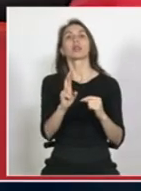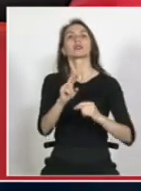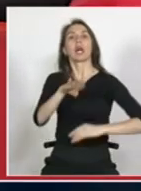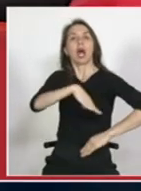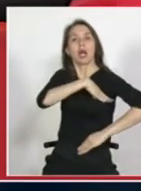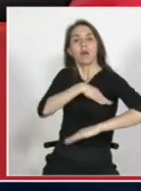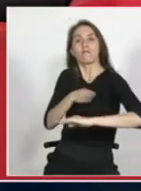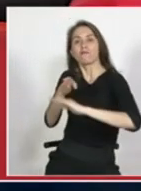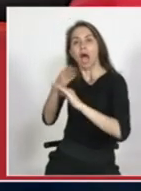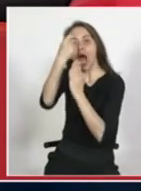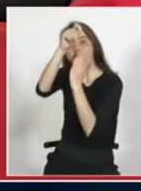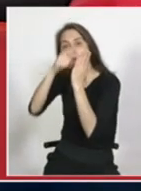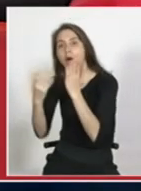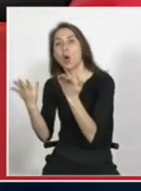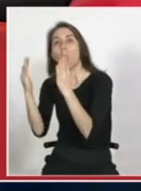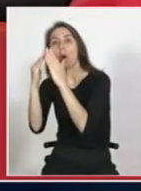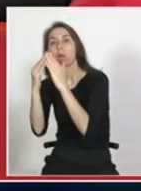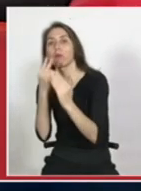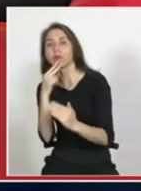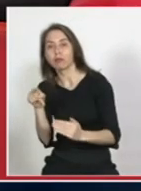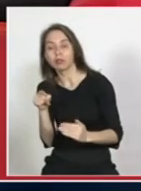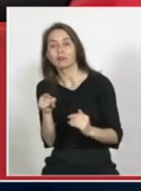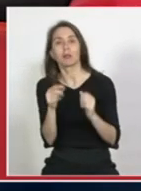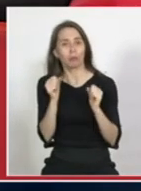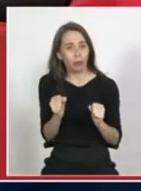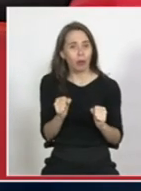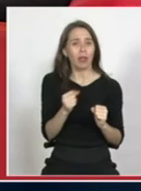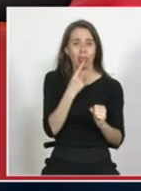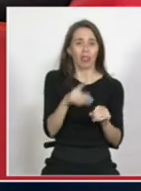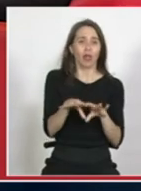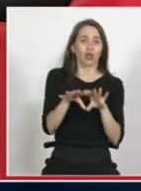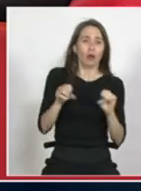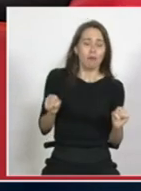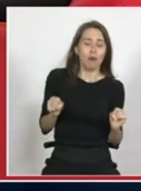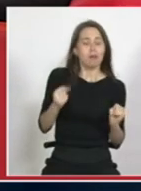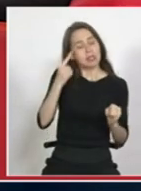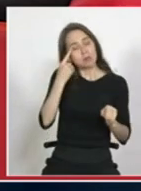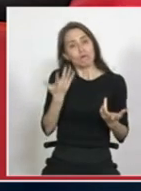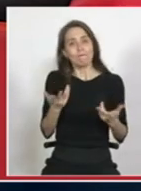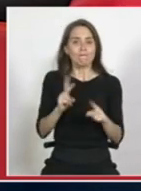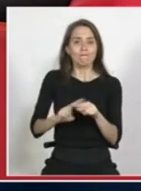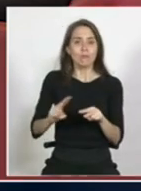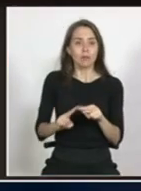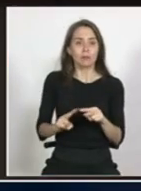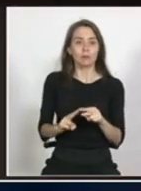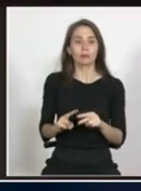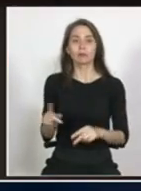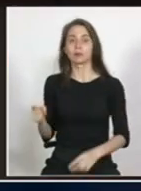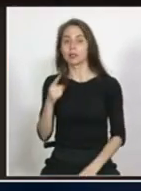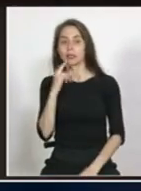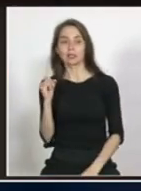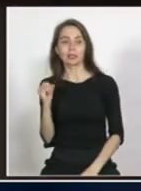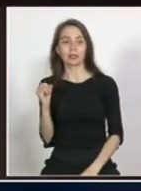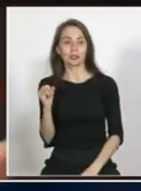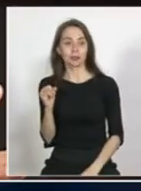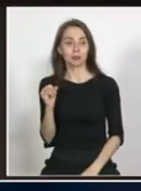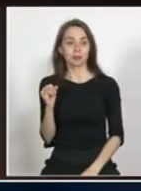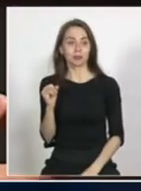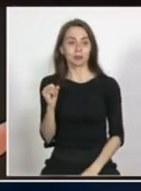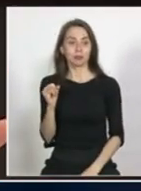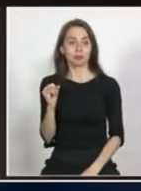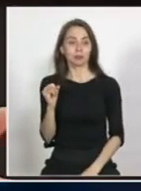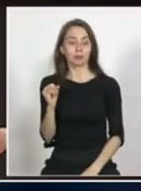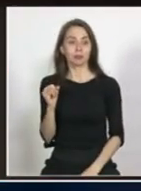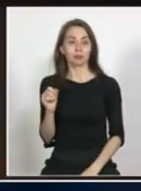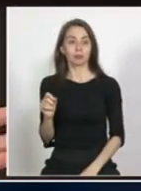no hay una solución a eso exacto y se puede generar algún tipo de compromiso al respecto claro que sí o sea yo creo que aquí al